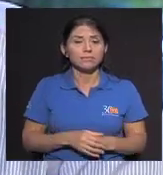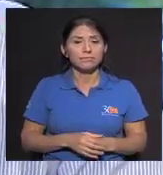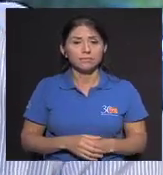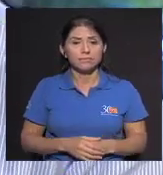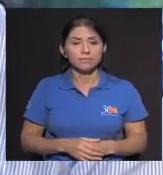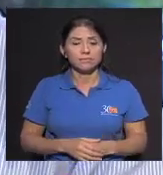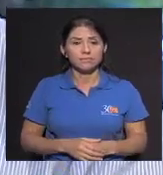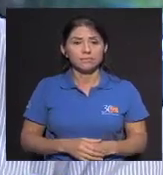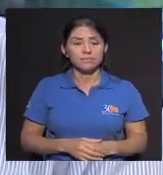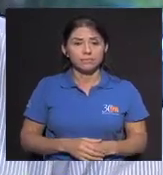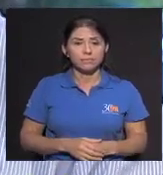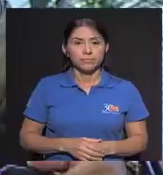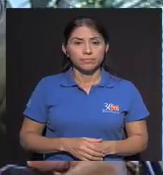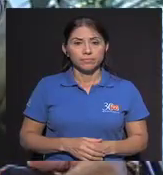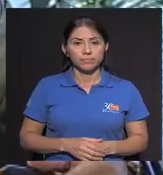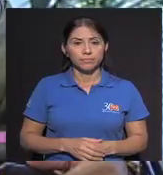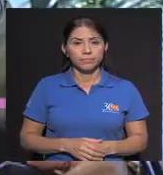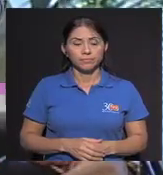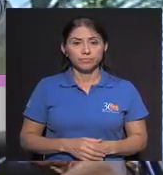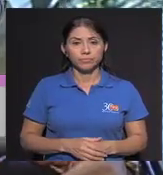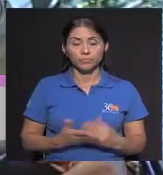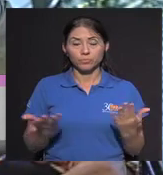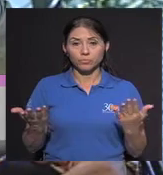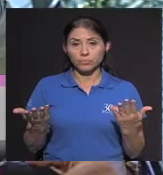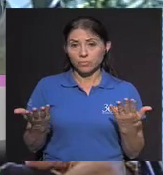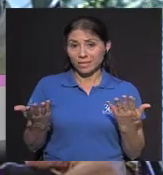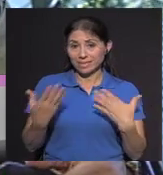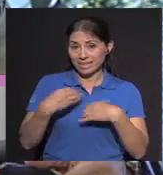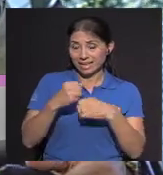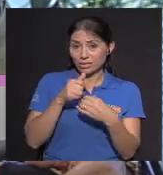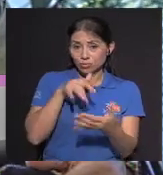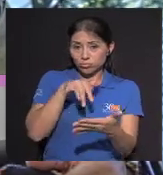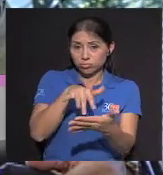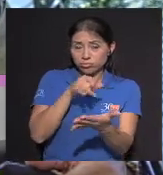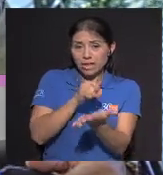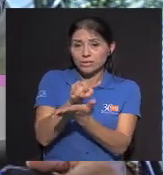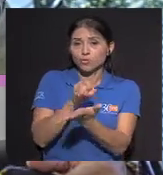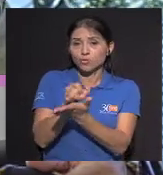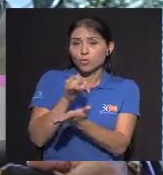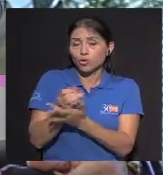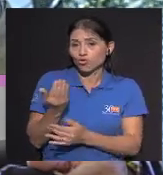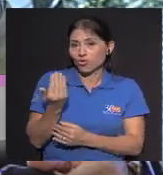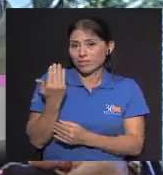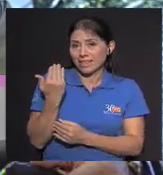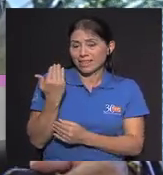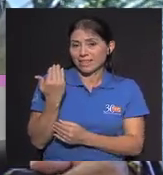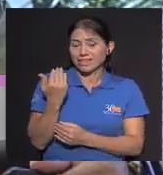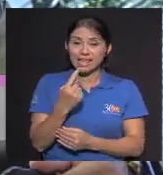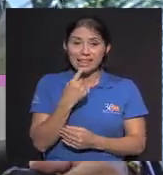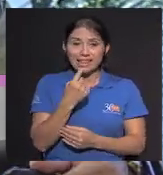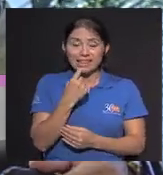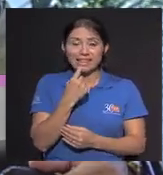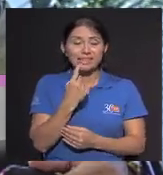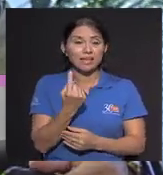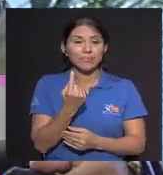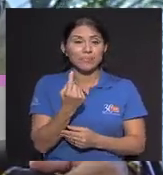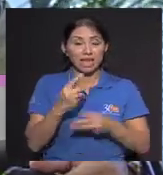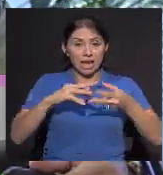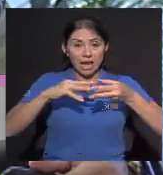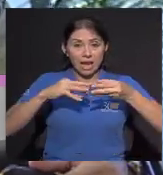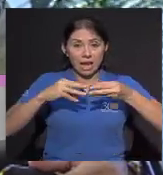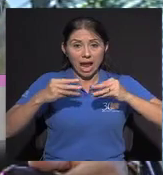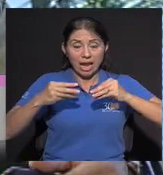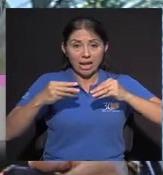Con respecto al cáncer? En los estudios recientes Solo un 5% de